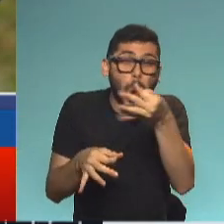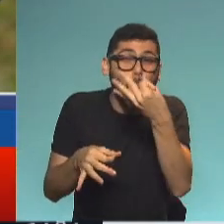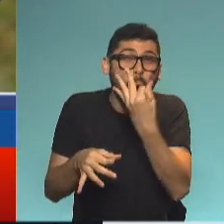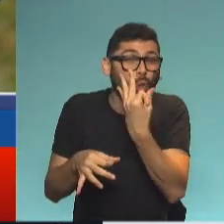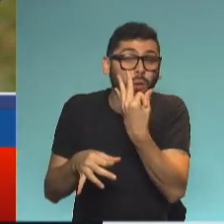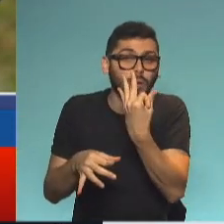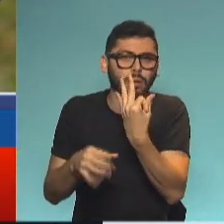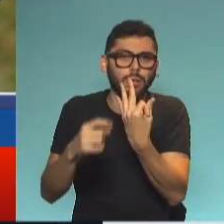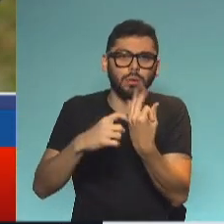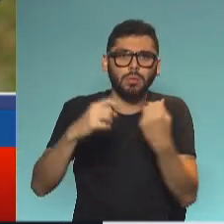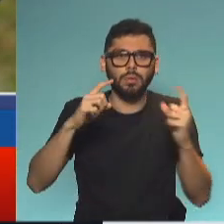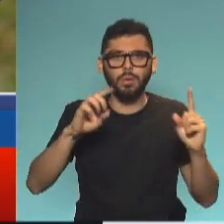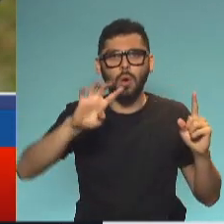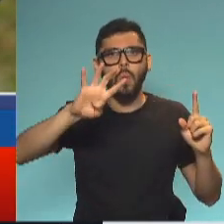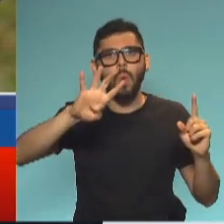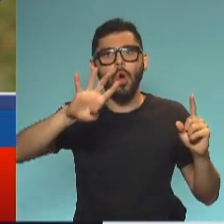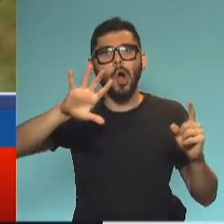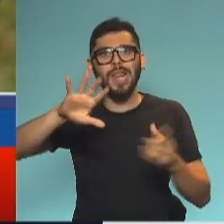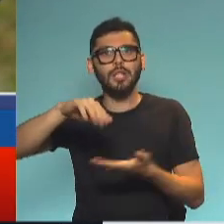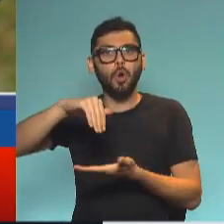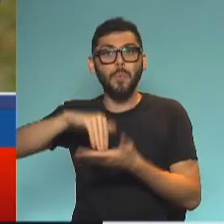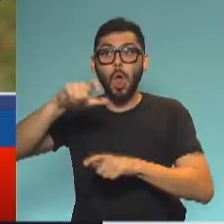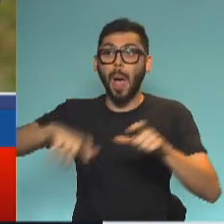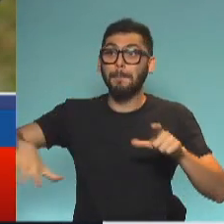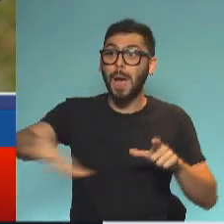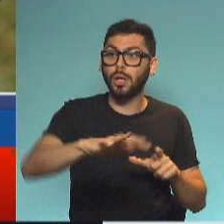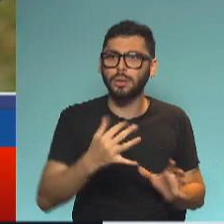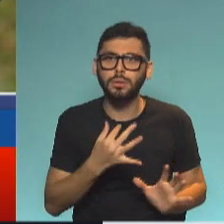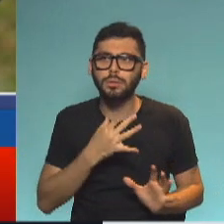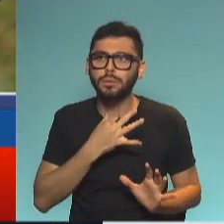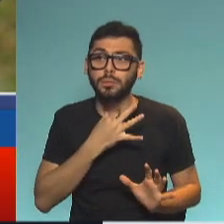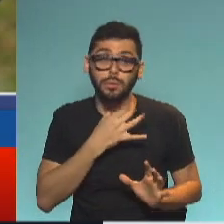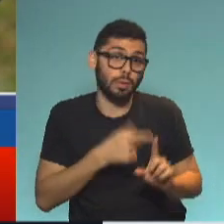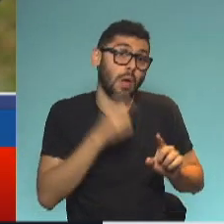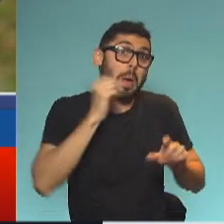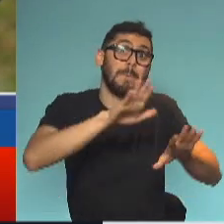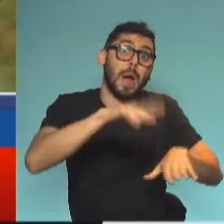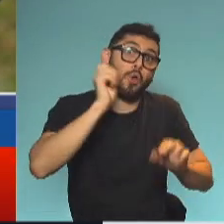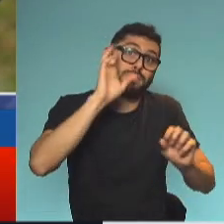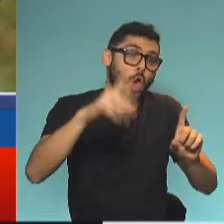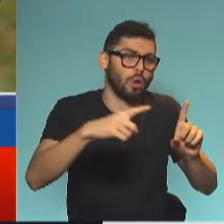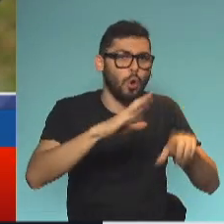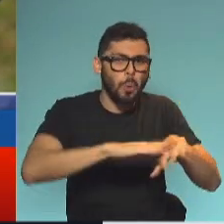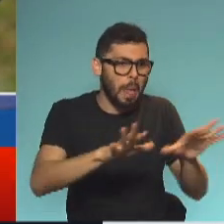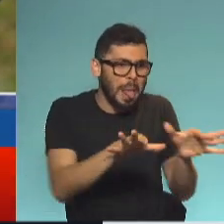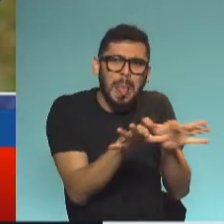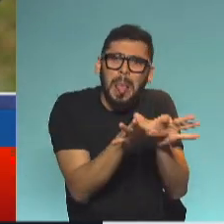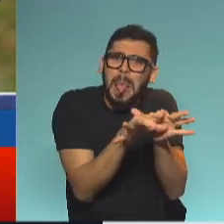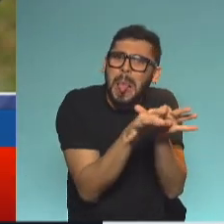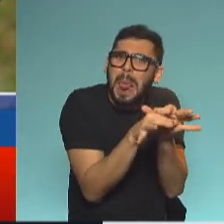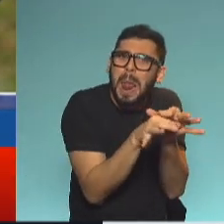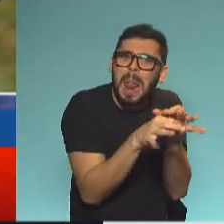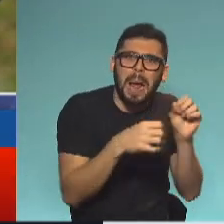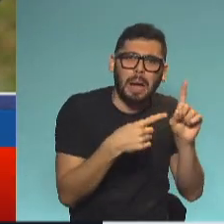rehén a 45 millones de argentinos, más con este tema del paro agropecuario ganadero que vino. Pero con un